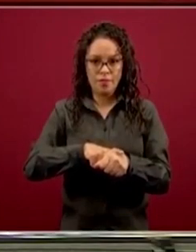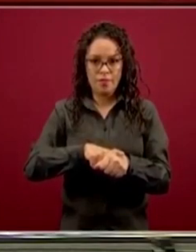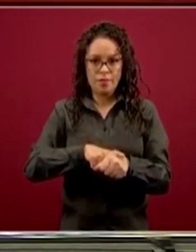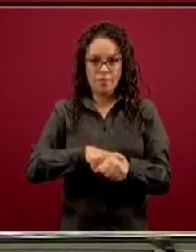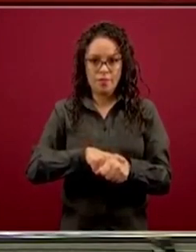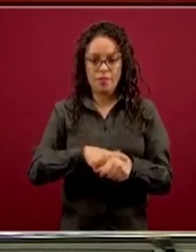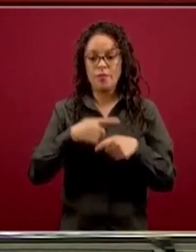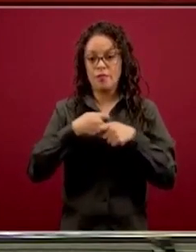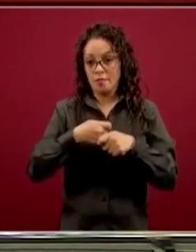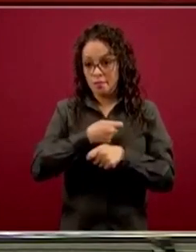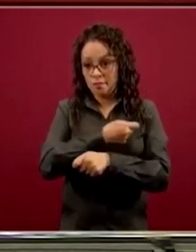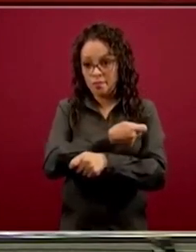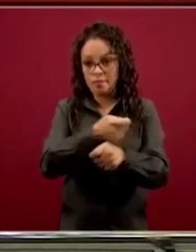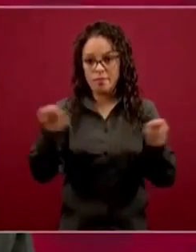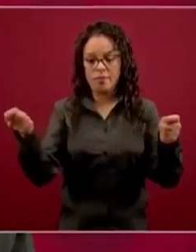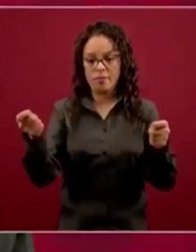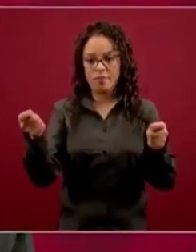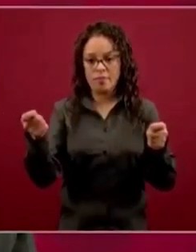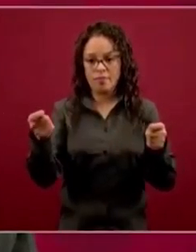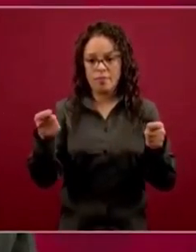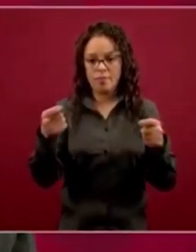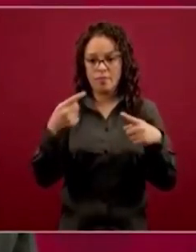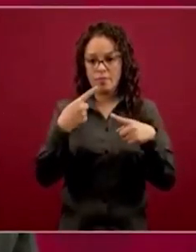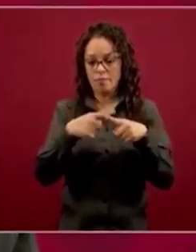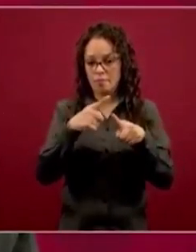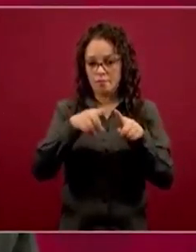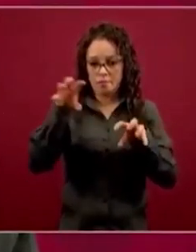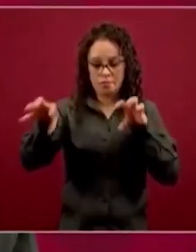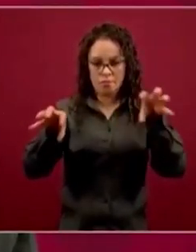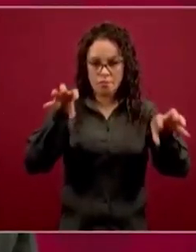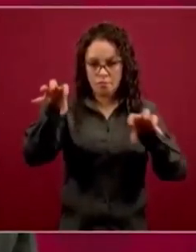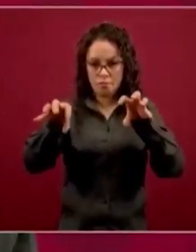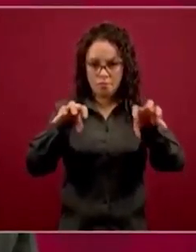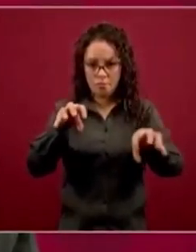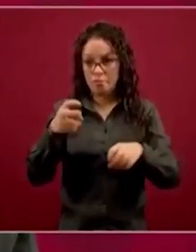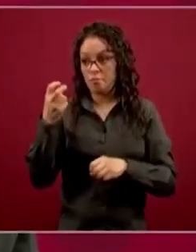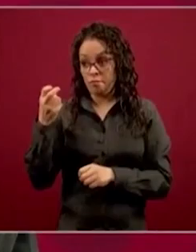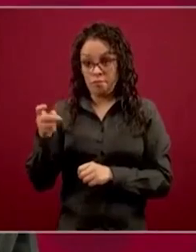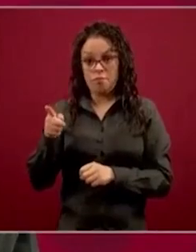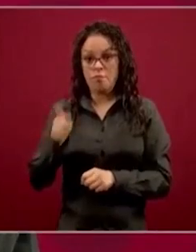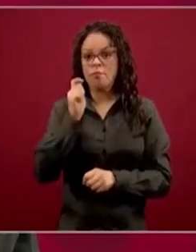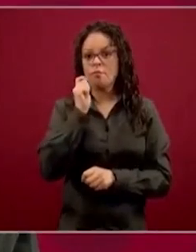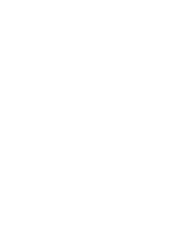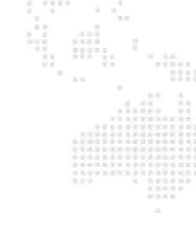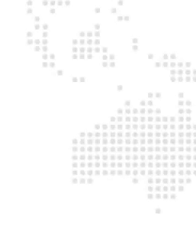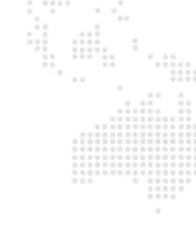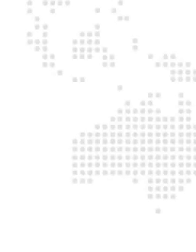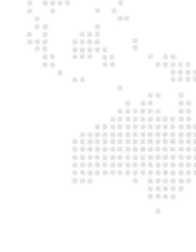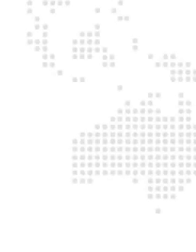delegaciones y fueron escoltados por la Guardia Nacional.